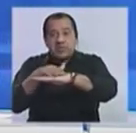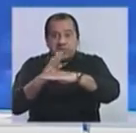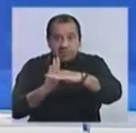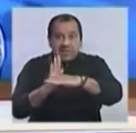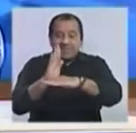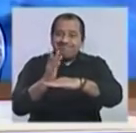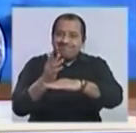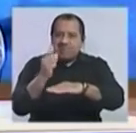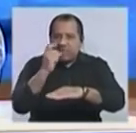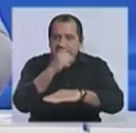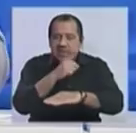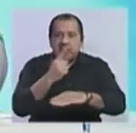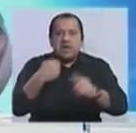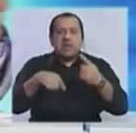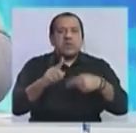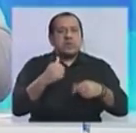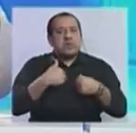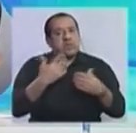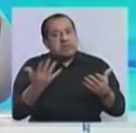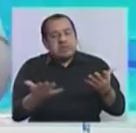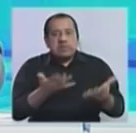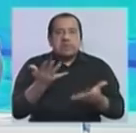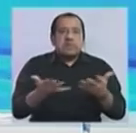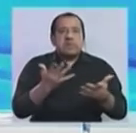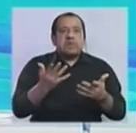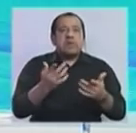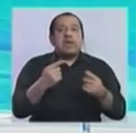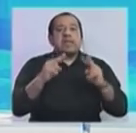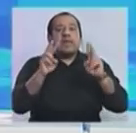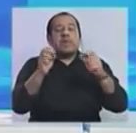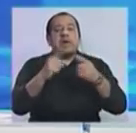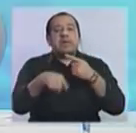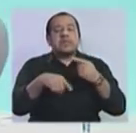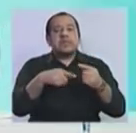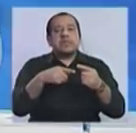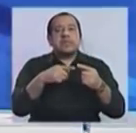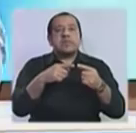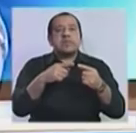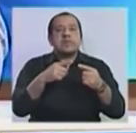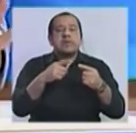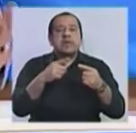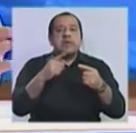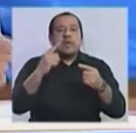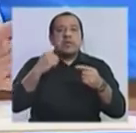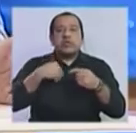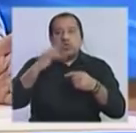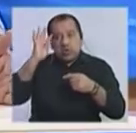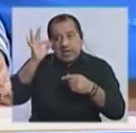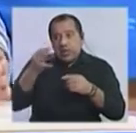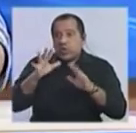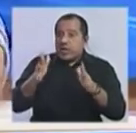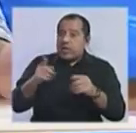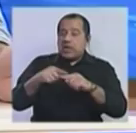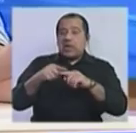Adolfo Ni una cosa ni la otra, seguramente el análisis es bastante más complejo. Pero, ¿qué te parece a vos? Yo lo de Porsekansky tiene